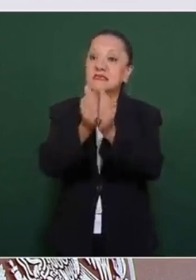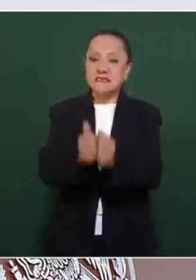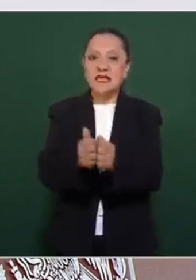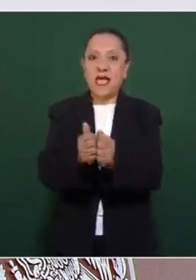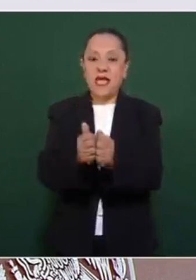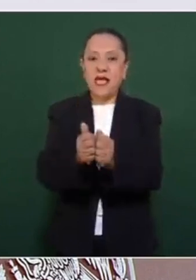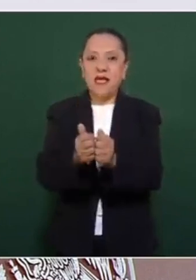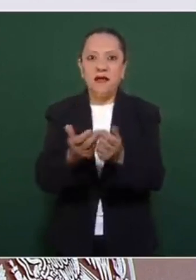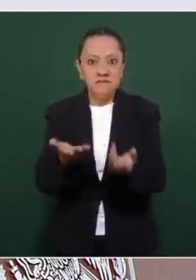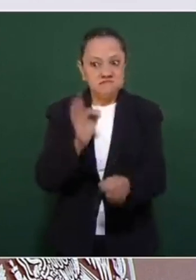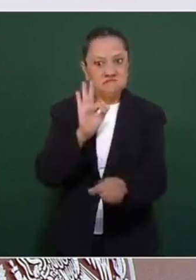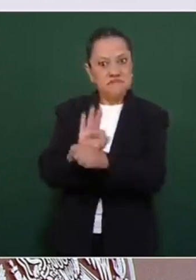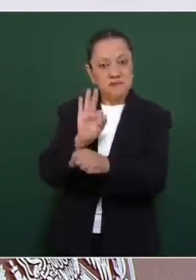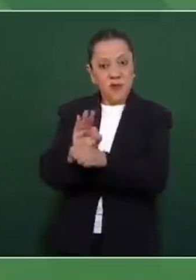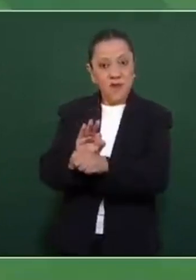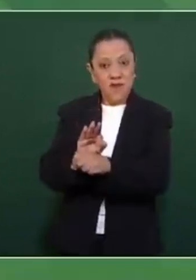a favor del pueblo.